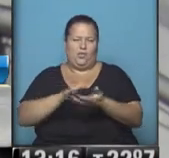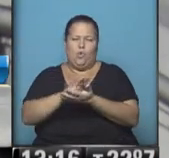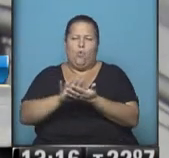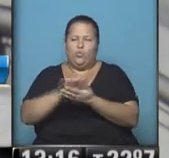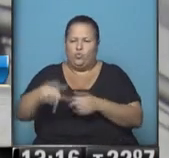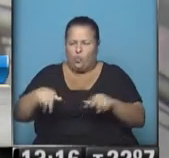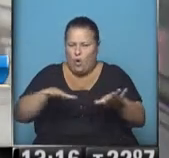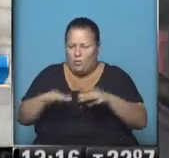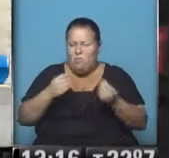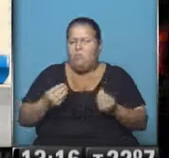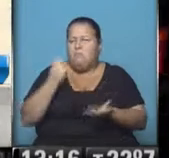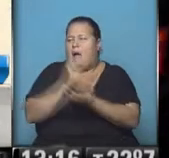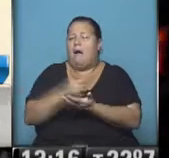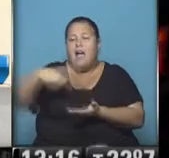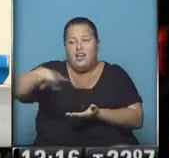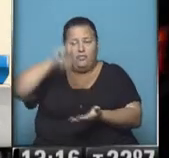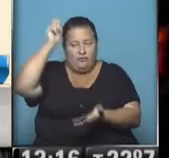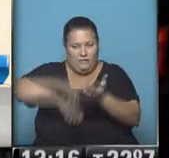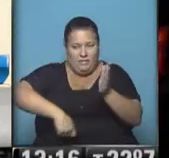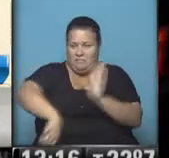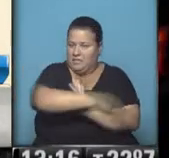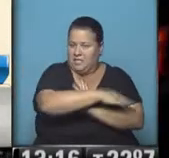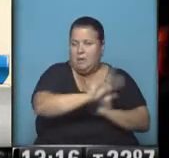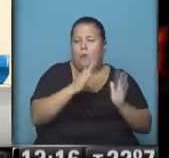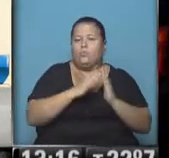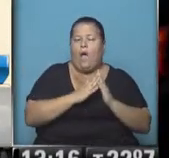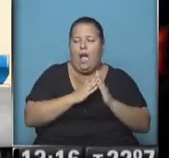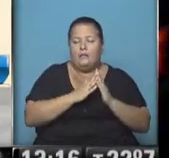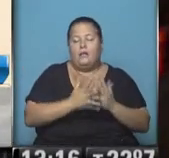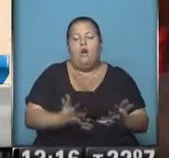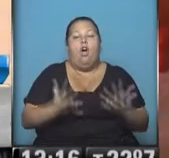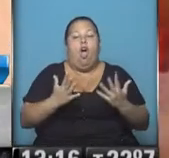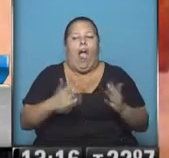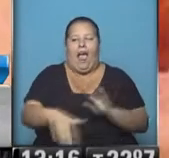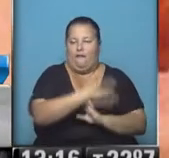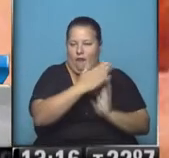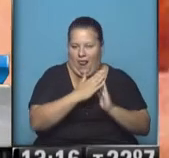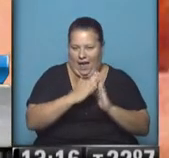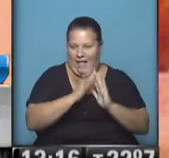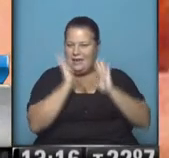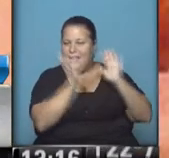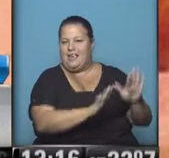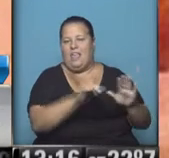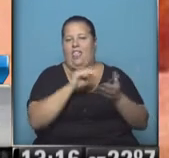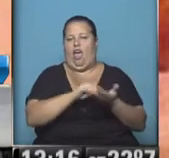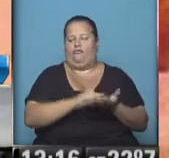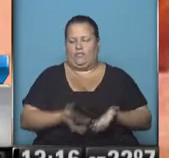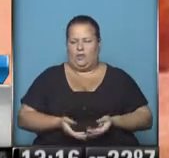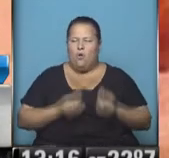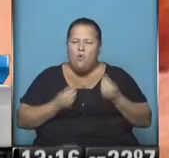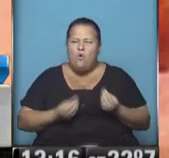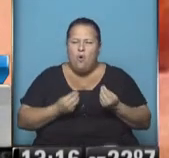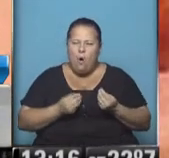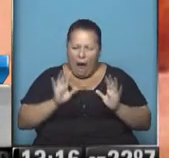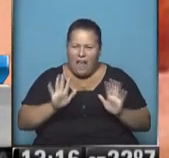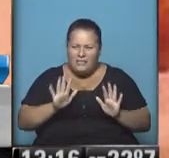situación y de este estigma porque ellos firman y se van a su casa. Ojalá se fueran a su casa, se quedan en su despacho. ¿Cómo pueden